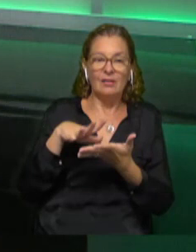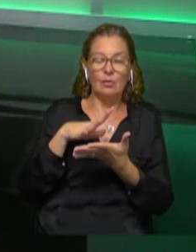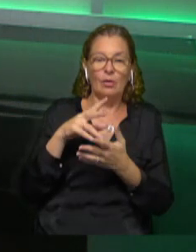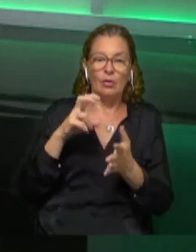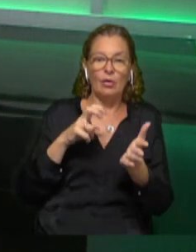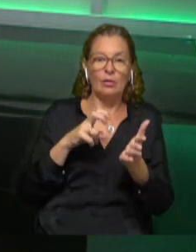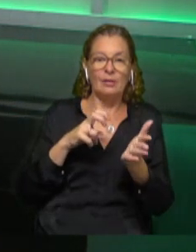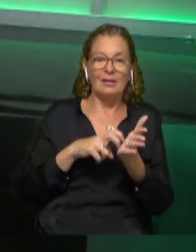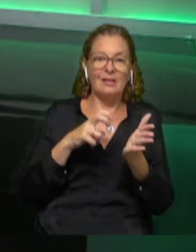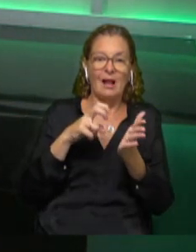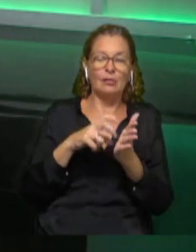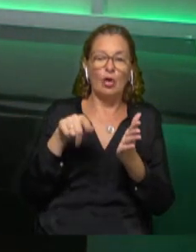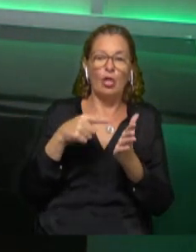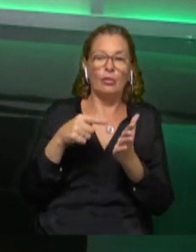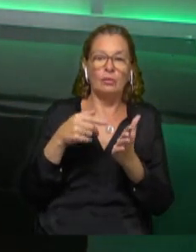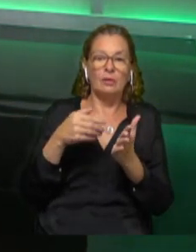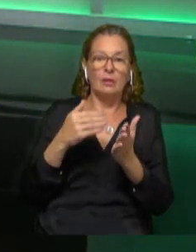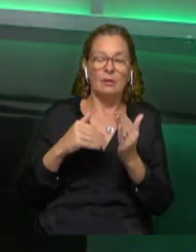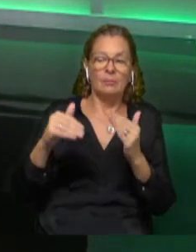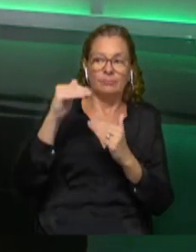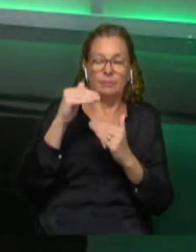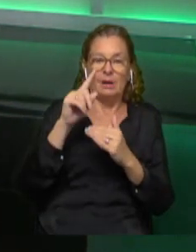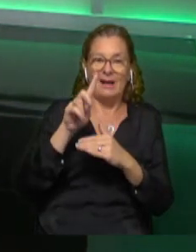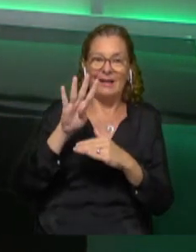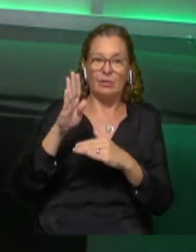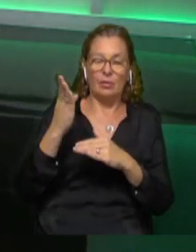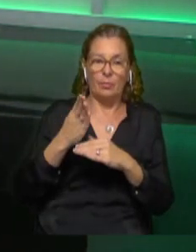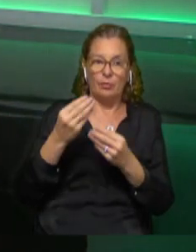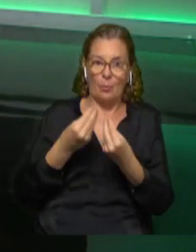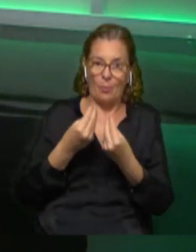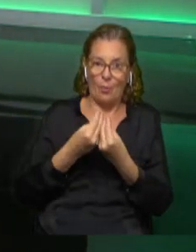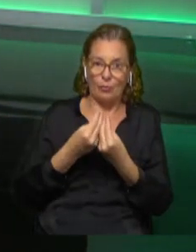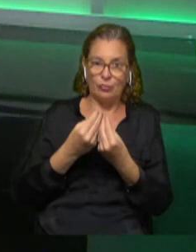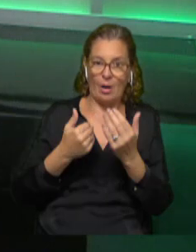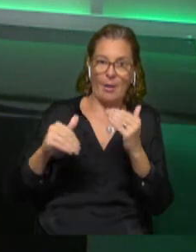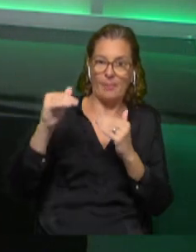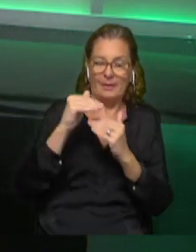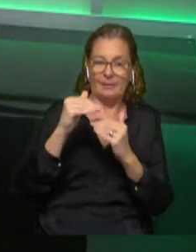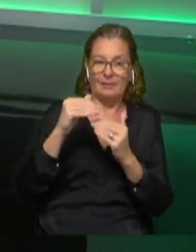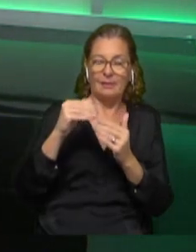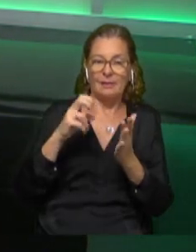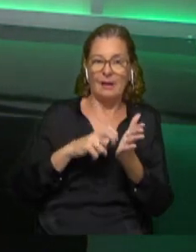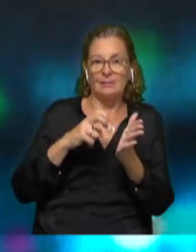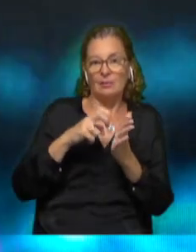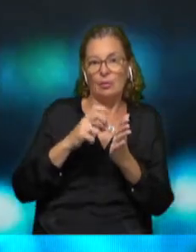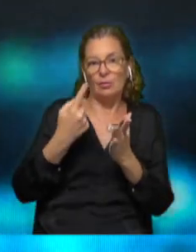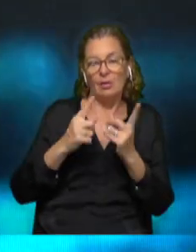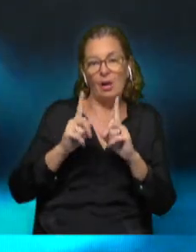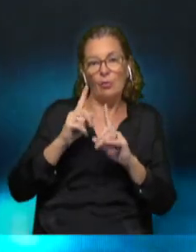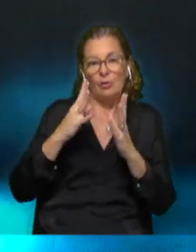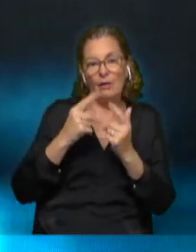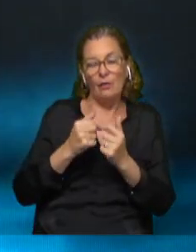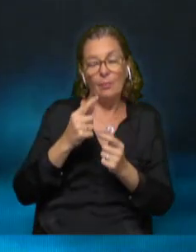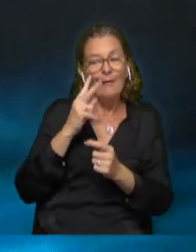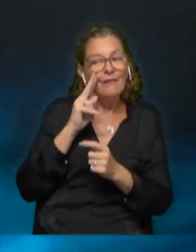Salto, donde el desempleo superó el 14%, esos varios puntos por encima de lo que es la situación promedio, y que de alguna manera es un